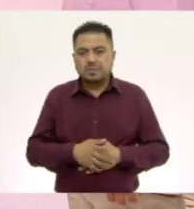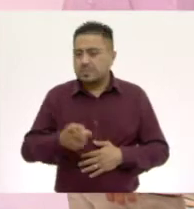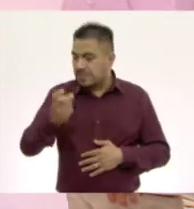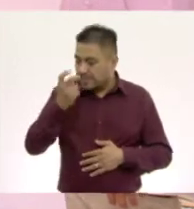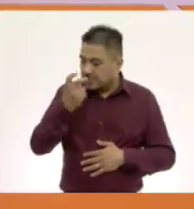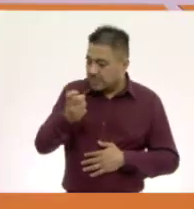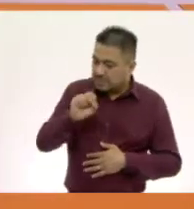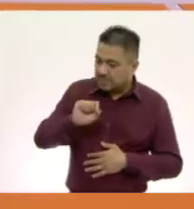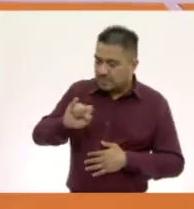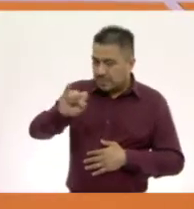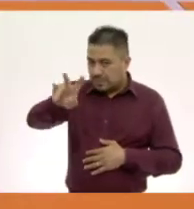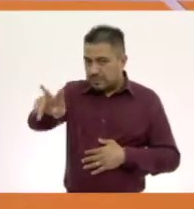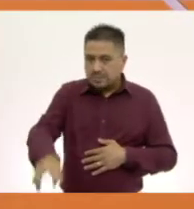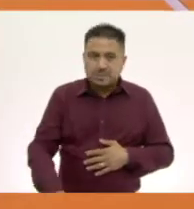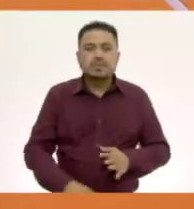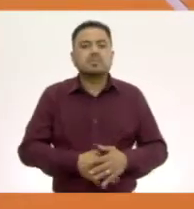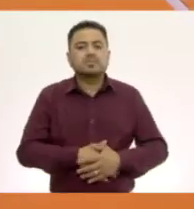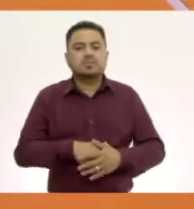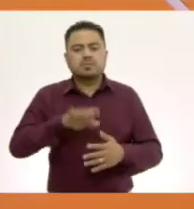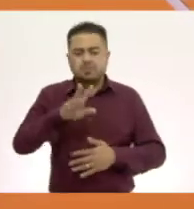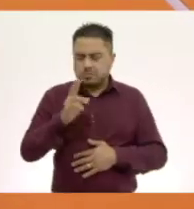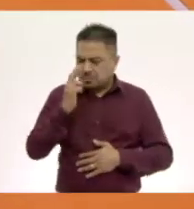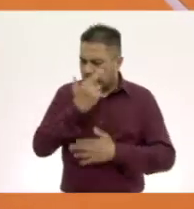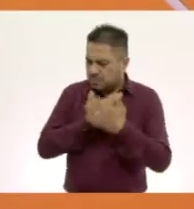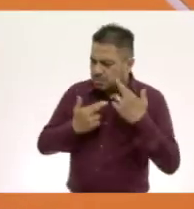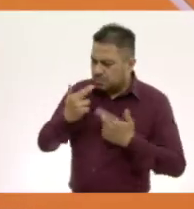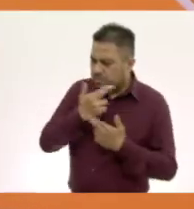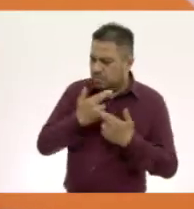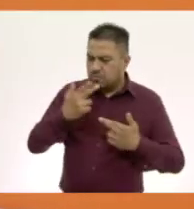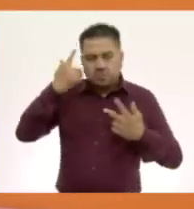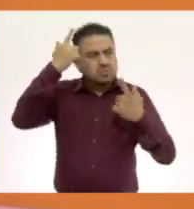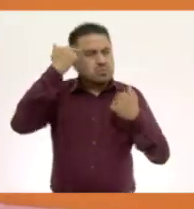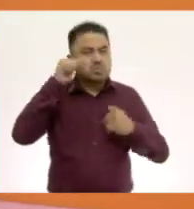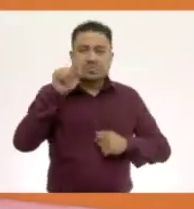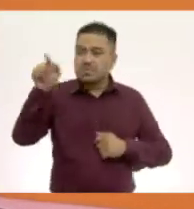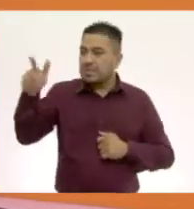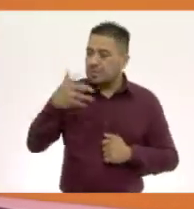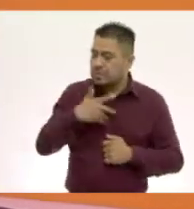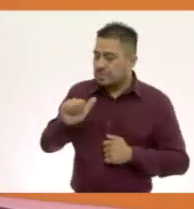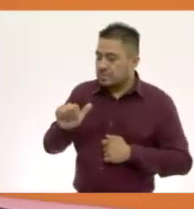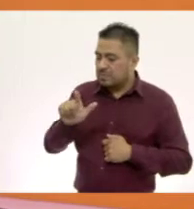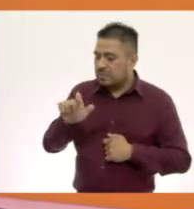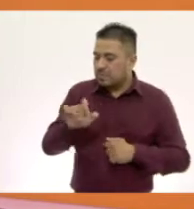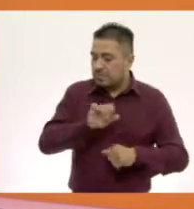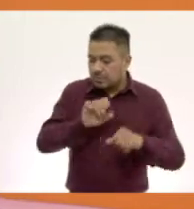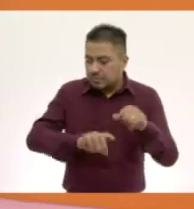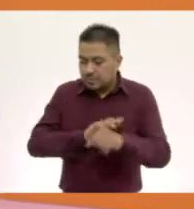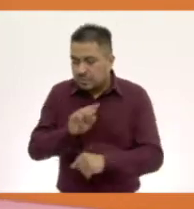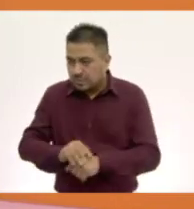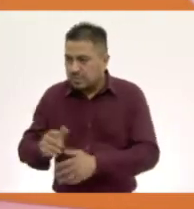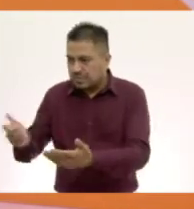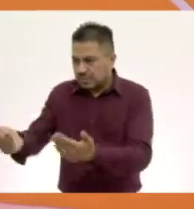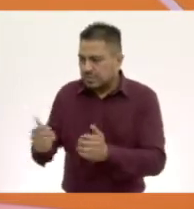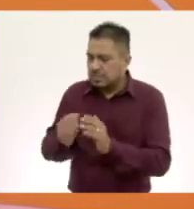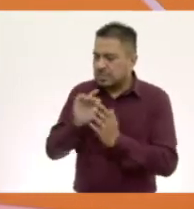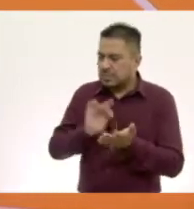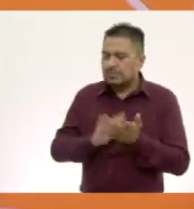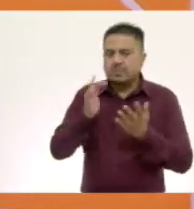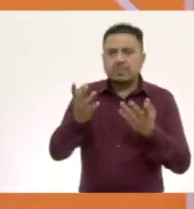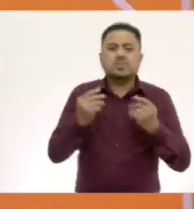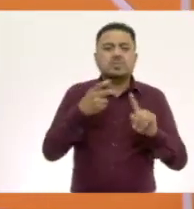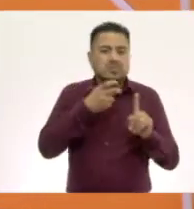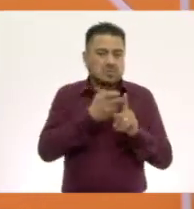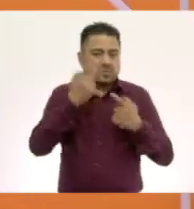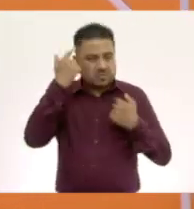Exactamente. ¿Observan el muñeco que tiene Ale? ¿Me permites, Ale? Muchas gracias. Este